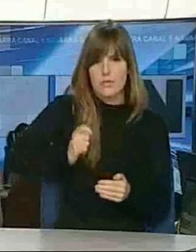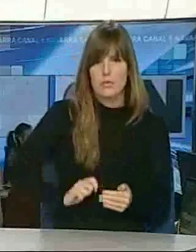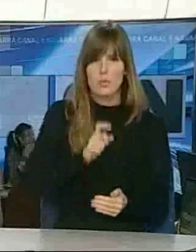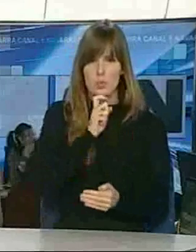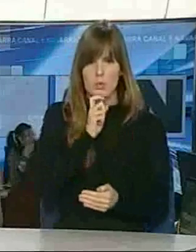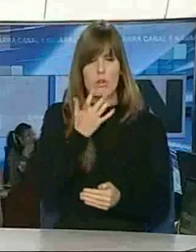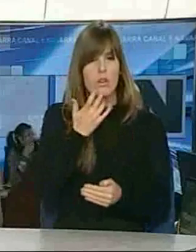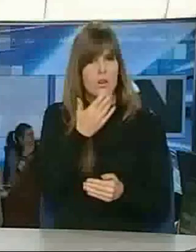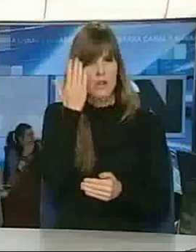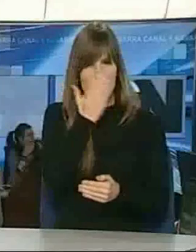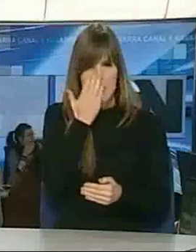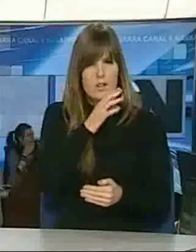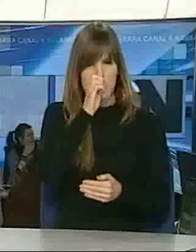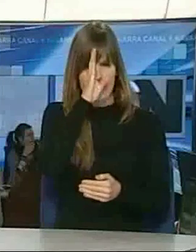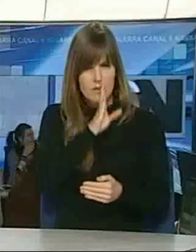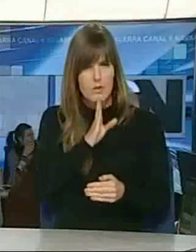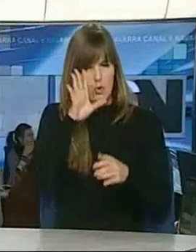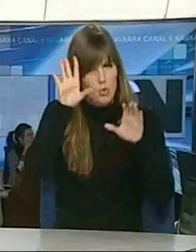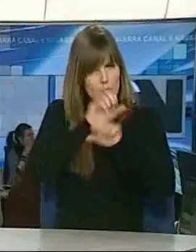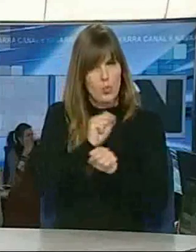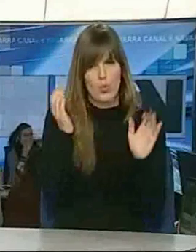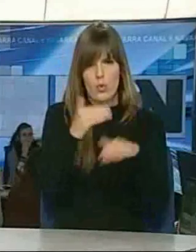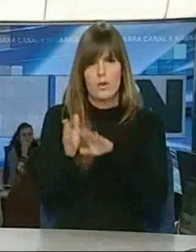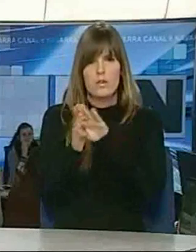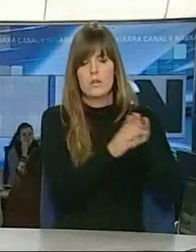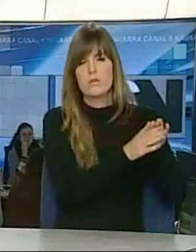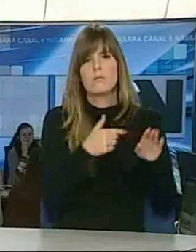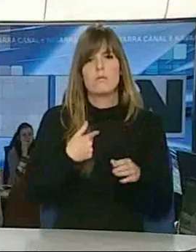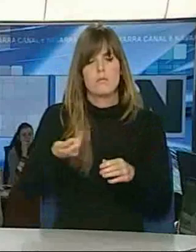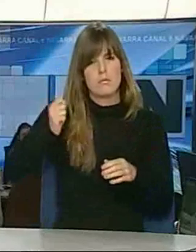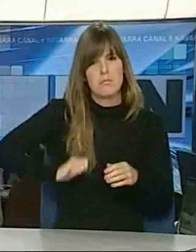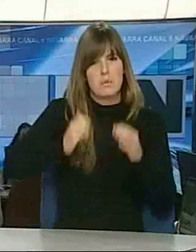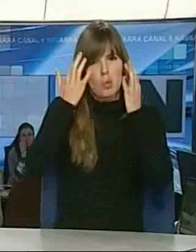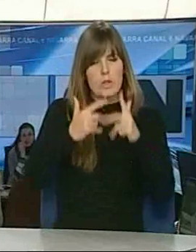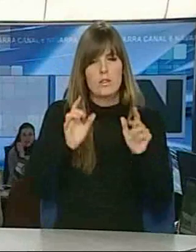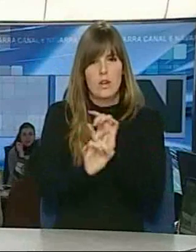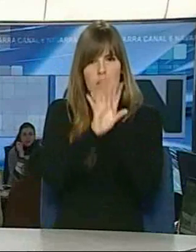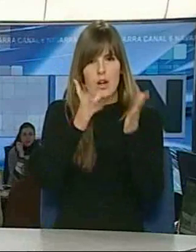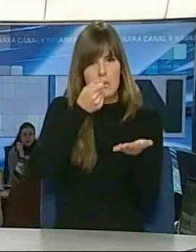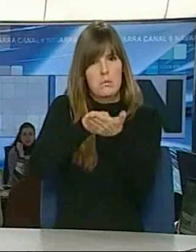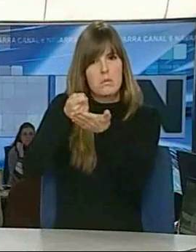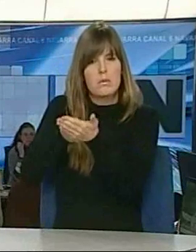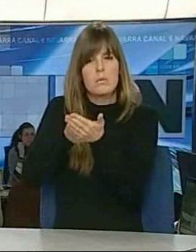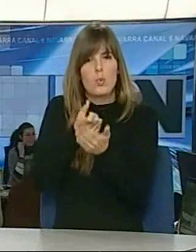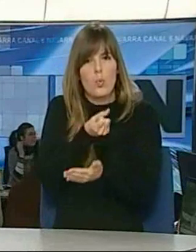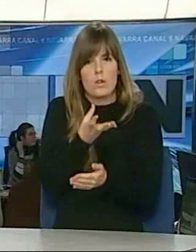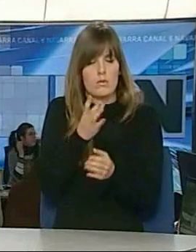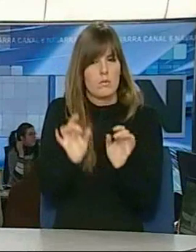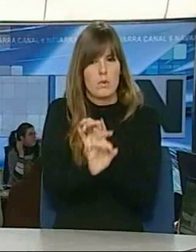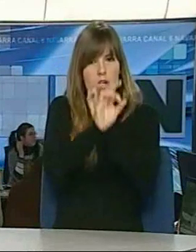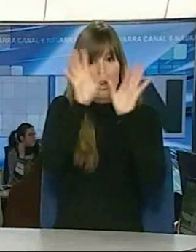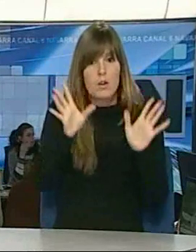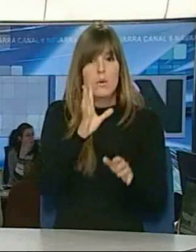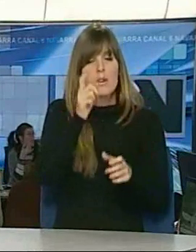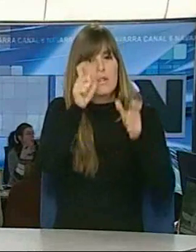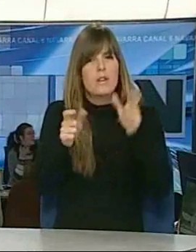fueron cobros ocultos. O sea, era totalmente claro y transparente la remuneración. Y parto de la base que quien